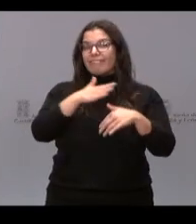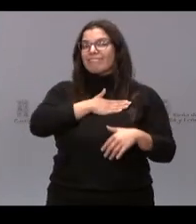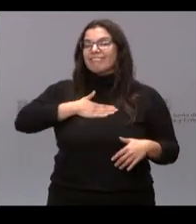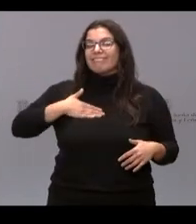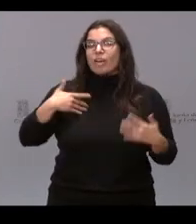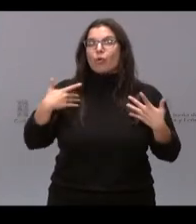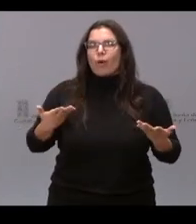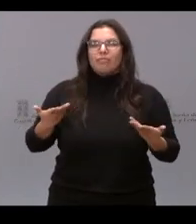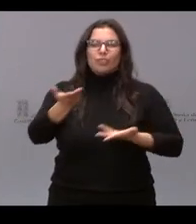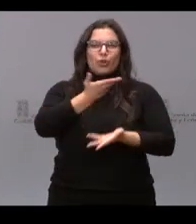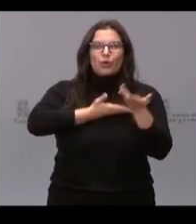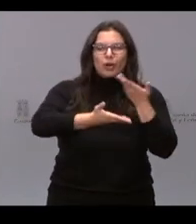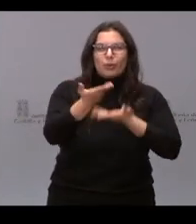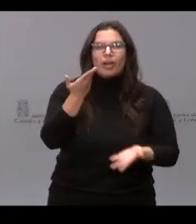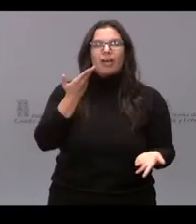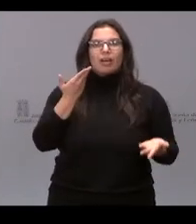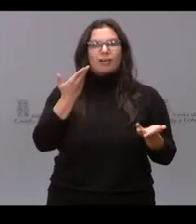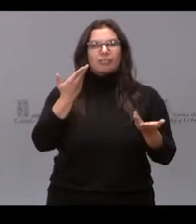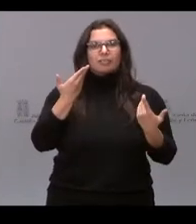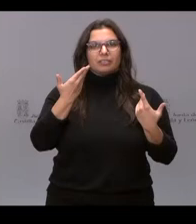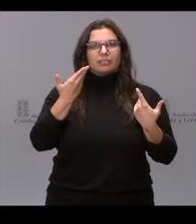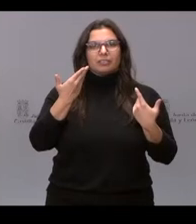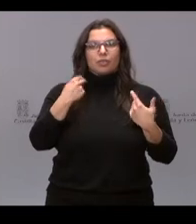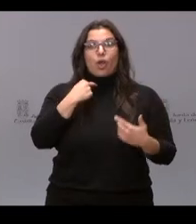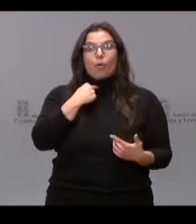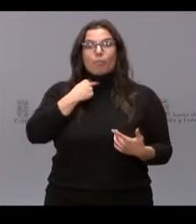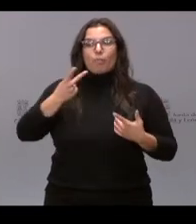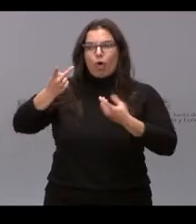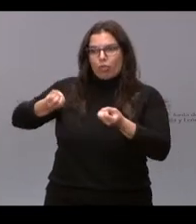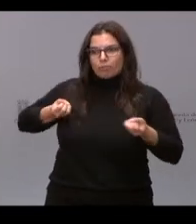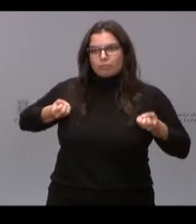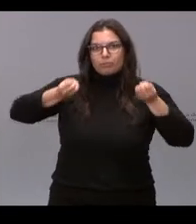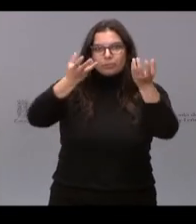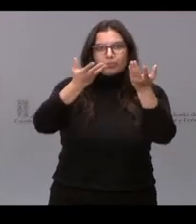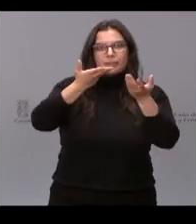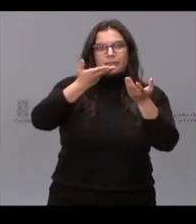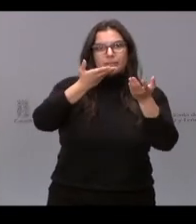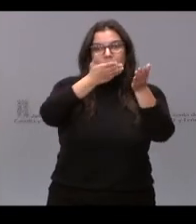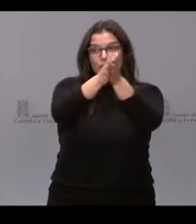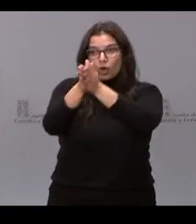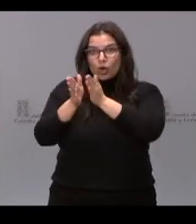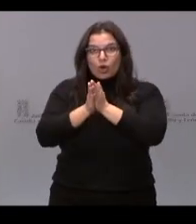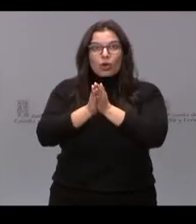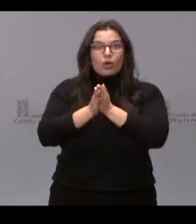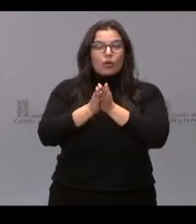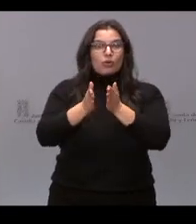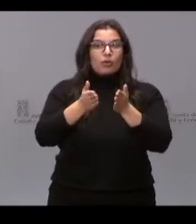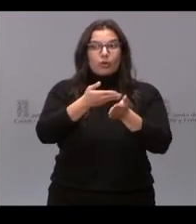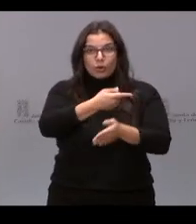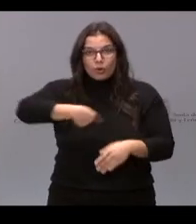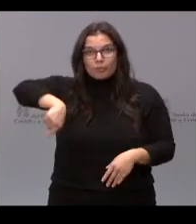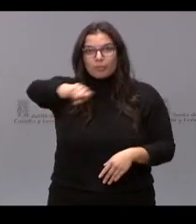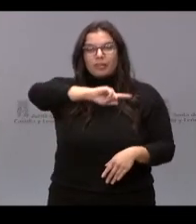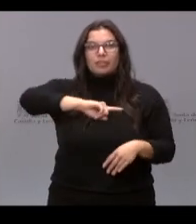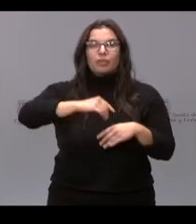colaborar, de dar voz a vuestros compañeros. Estamos